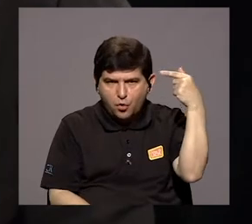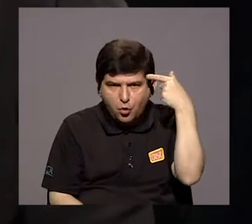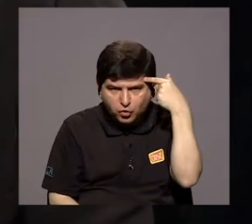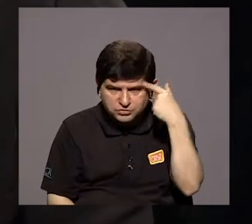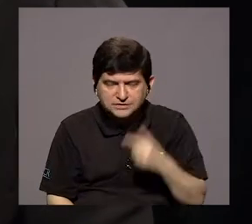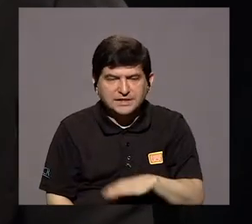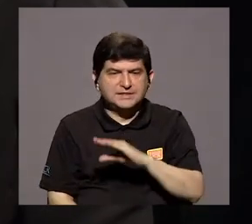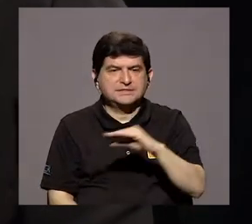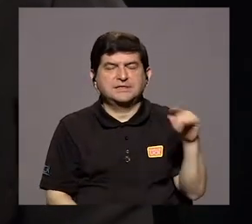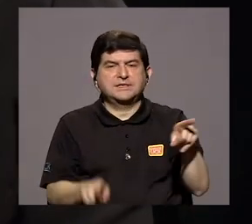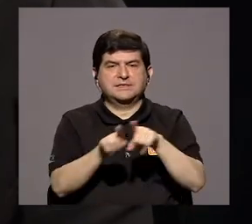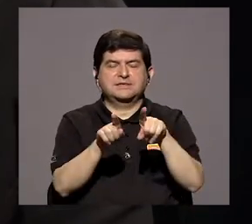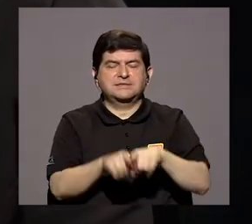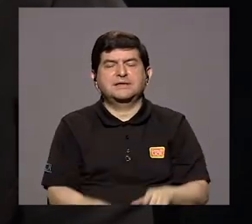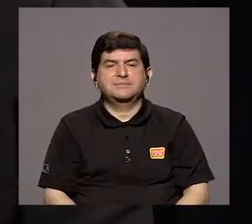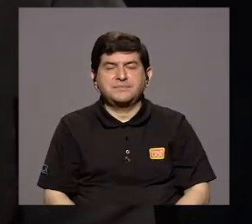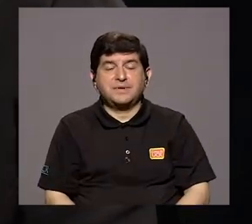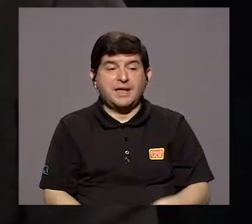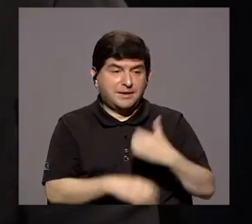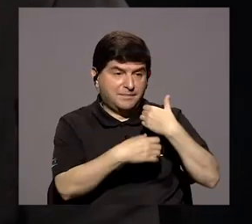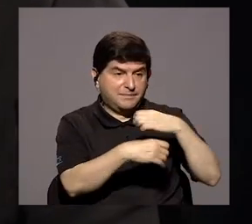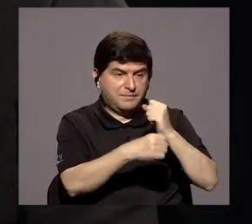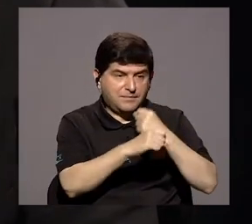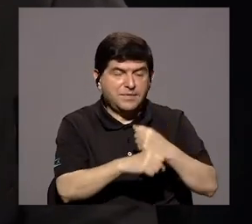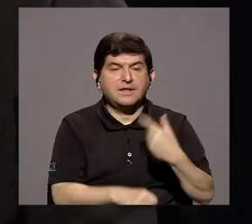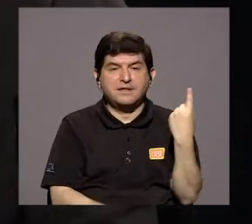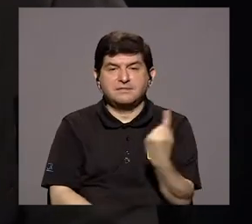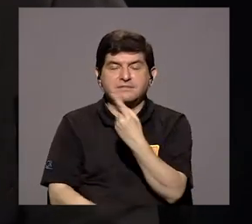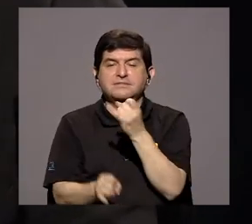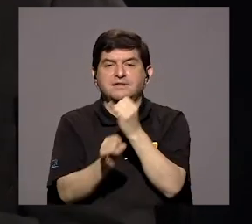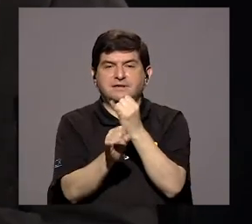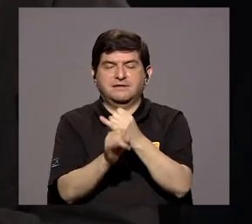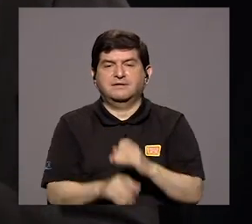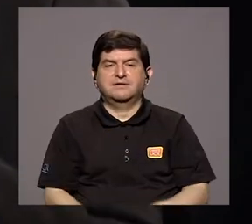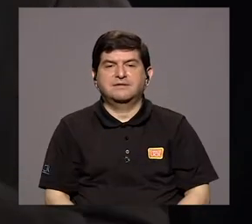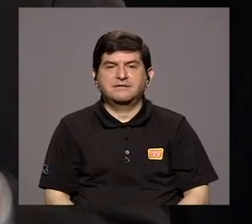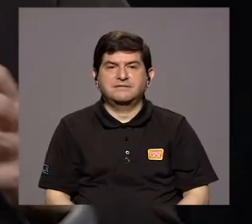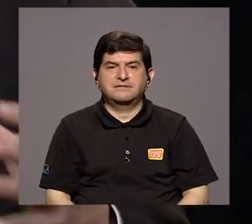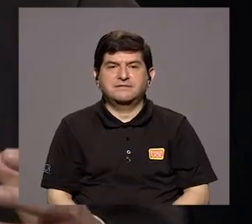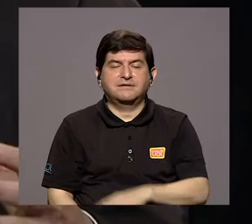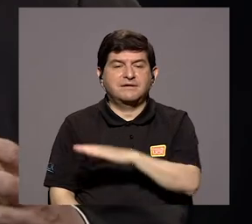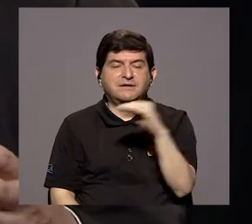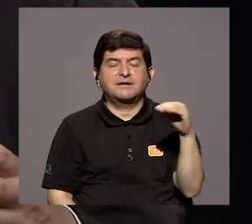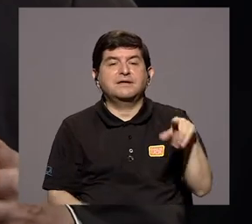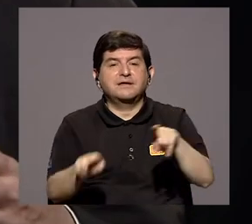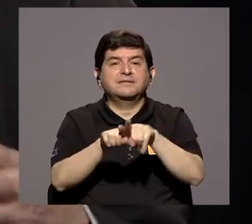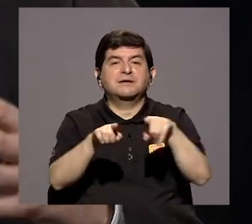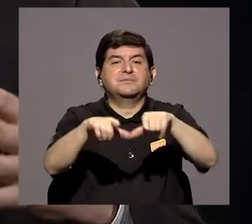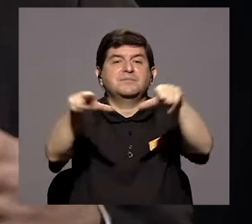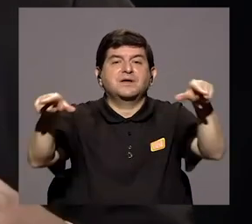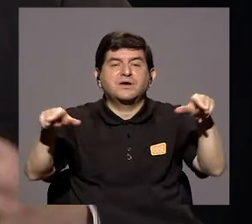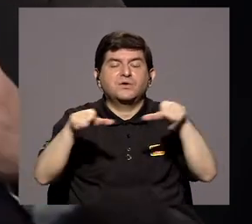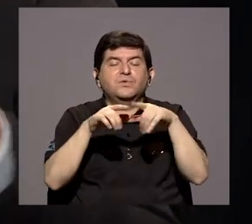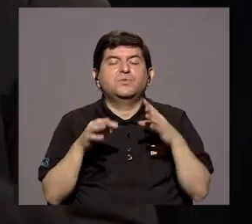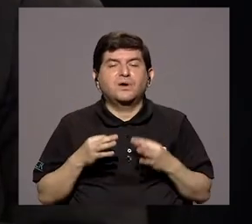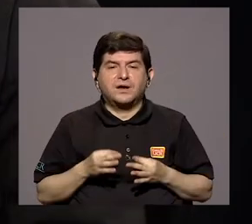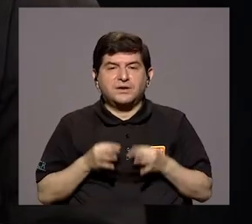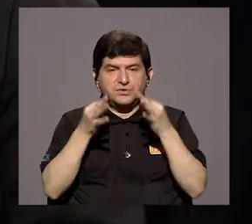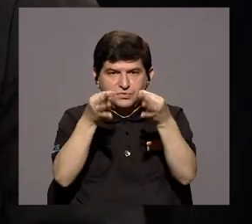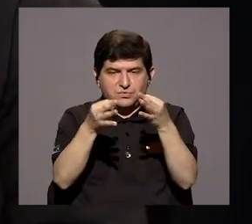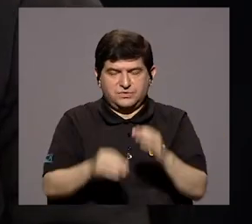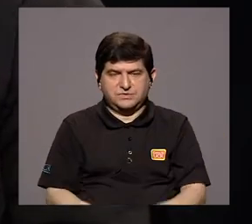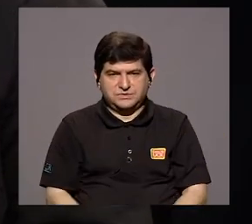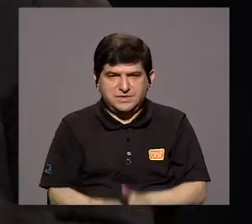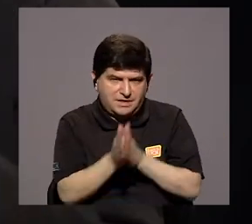locales de las instituciones, ¿verdad? Y también tenemos el tema de la otra estrategia que es territorios turísticos, ¿verdad? Aprovechando también